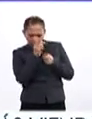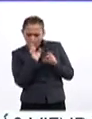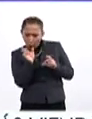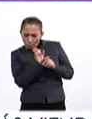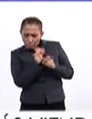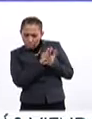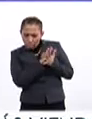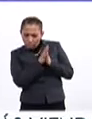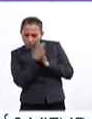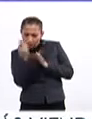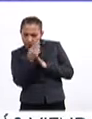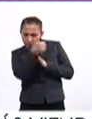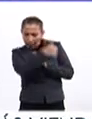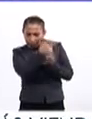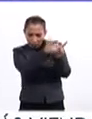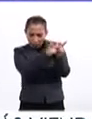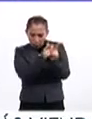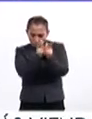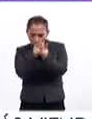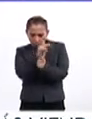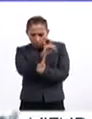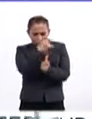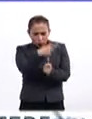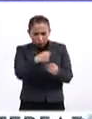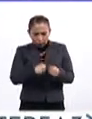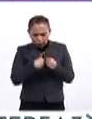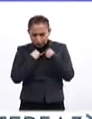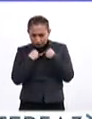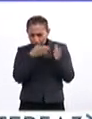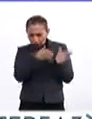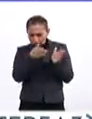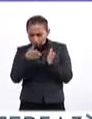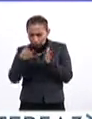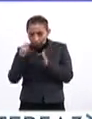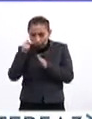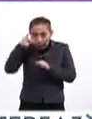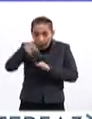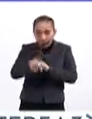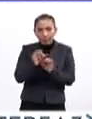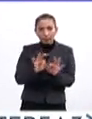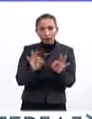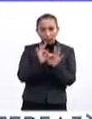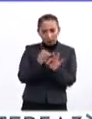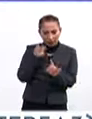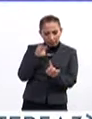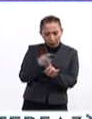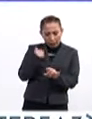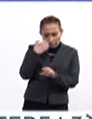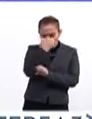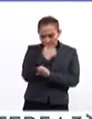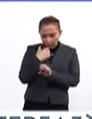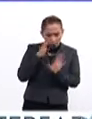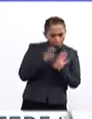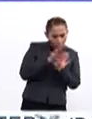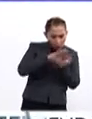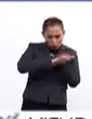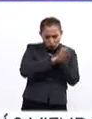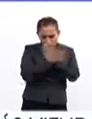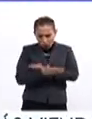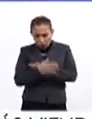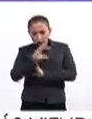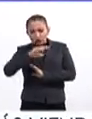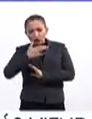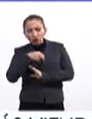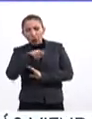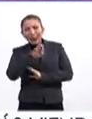en qué momento necesita de cada grupo de proteínas para sobrevivir. Es ahí donde radica la importancia de estudiar los factores de transcripción de